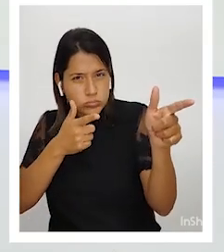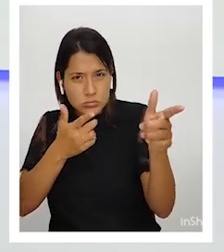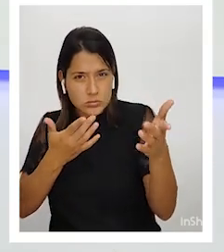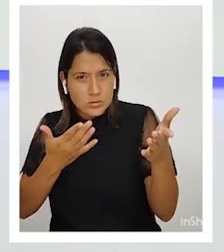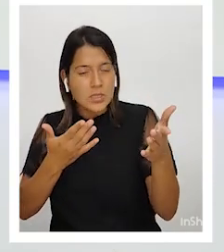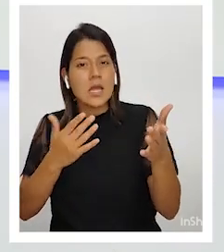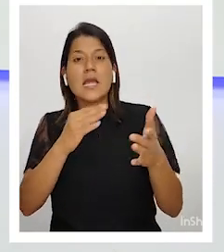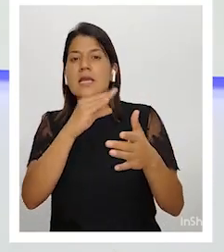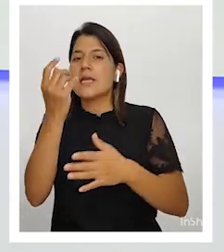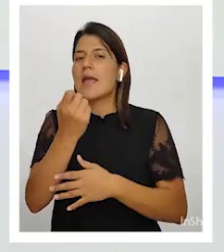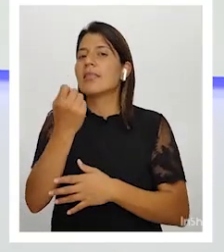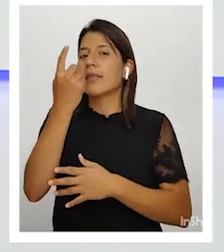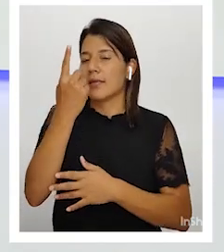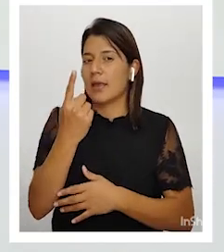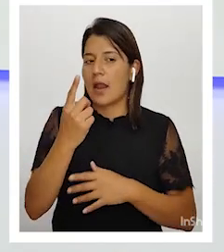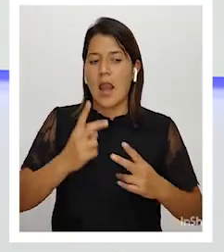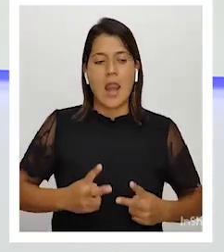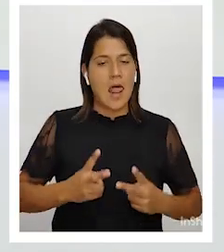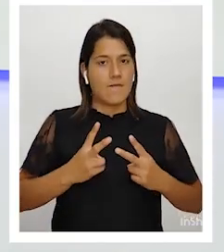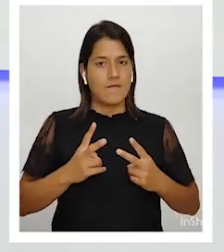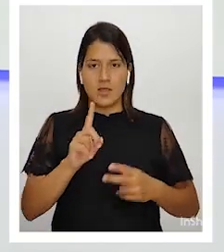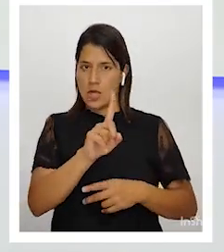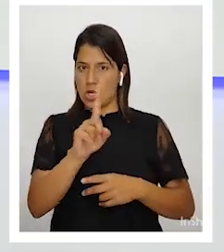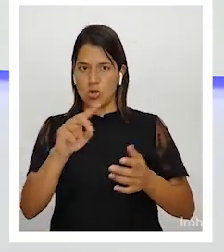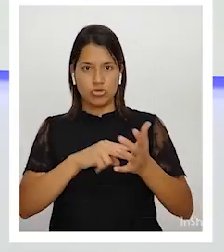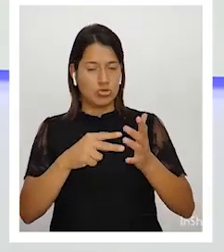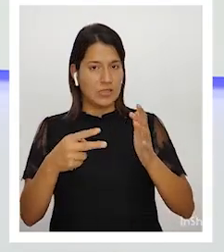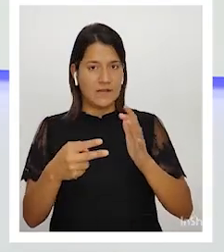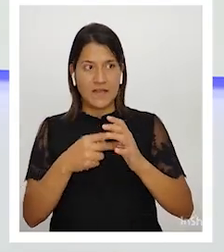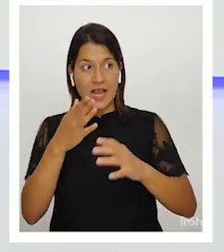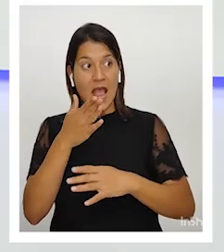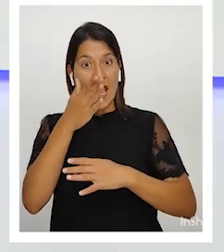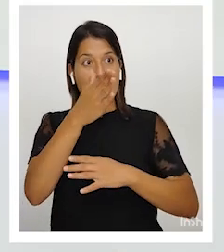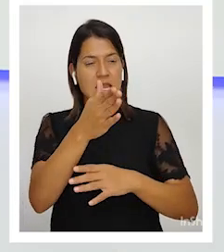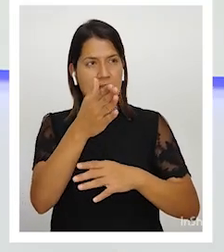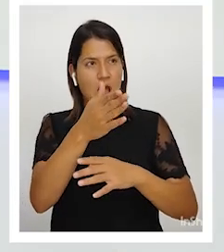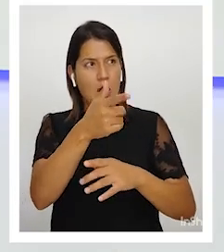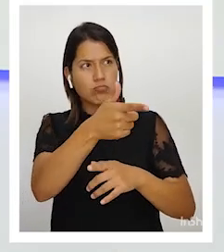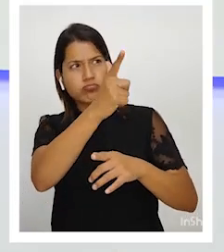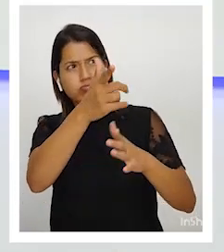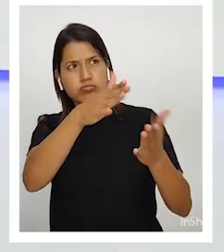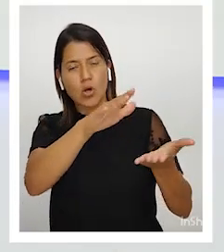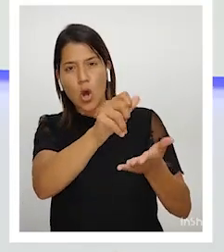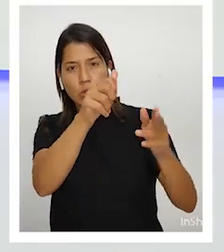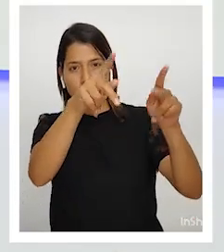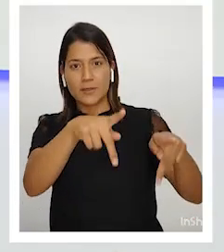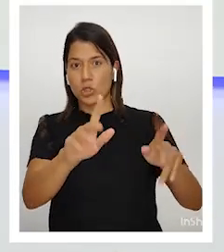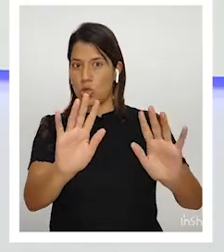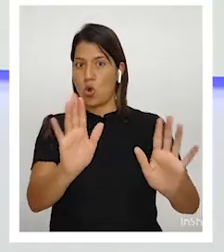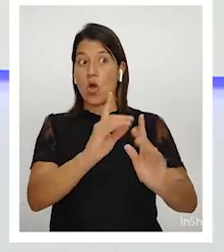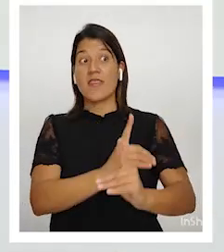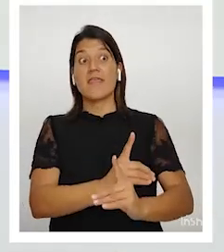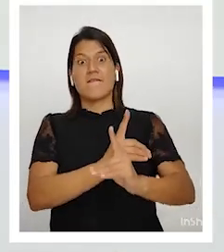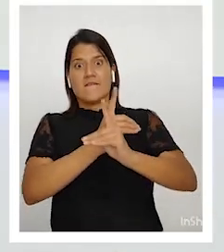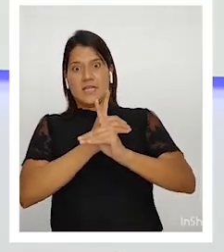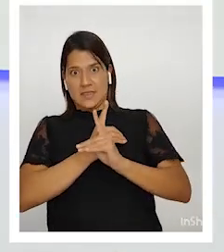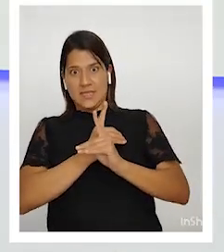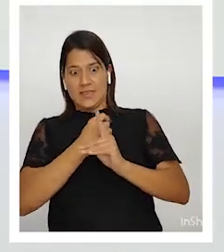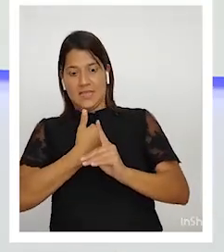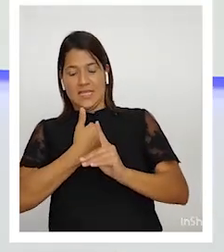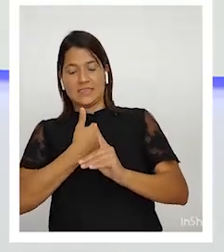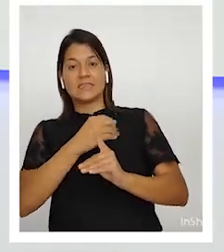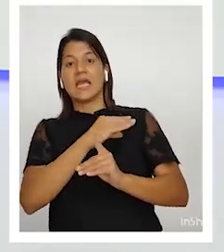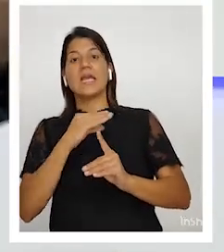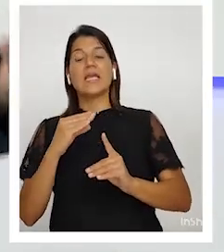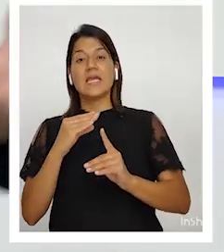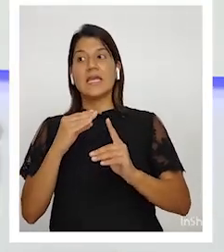ir a matar al enemigo, sino tratar de defenderse y sobrevivir. Y entender que en este ejercicio que